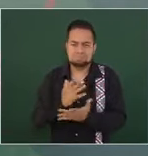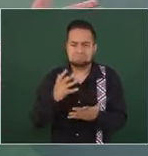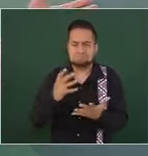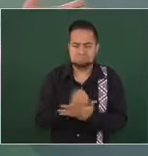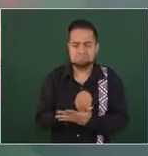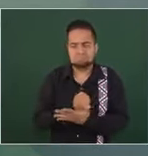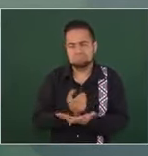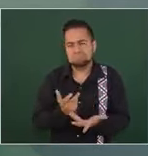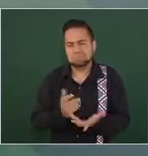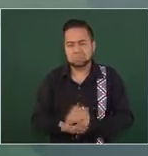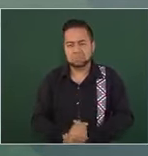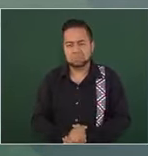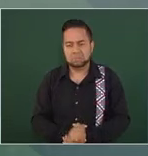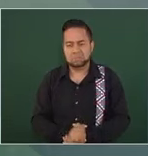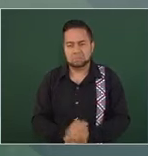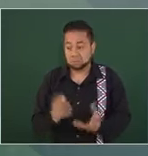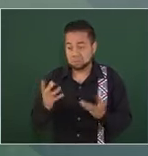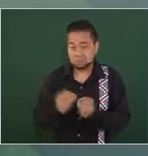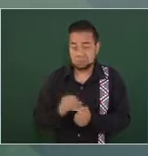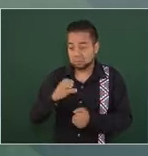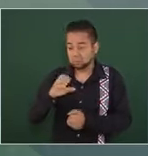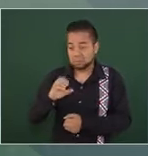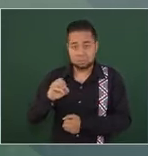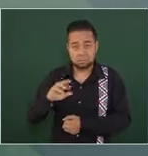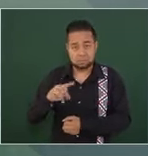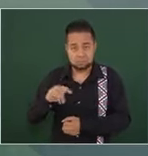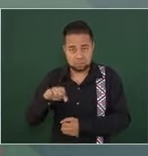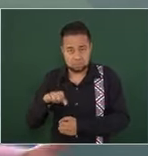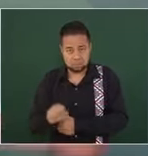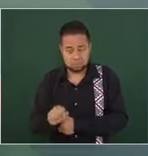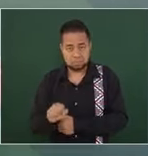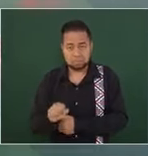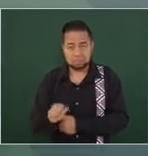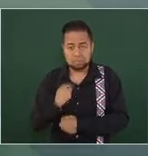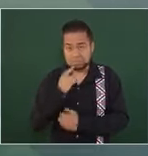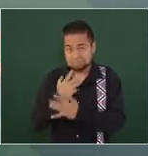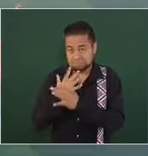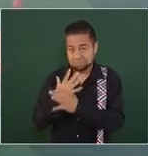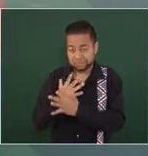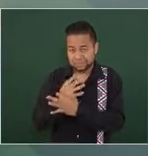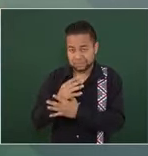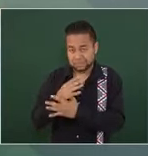vino con cortez con cortez que decía de que